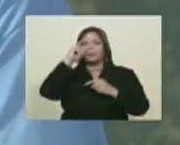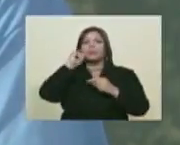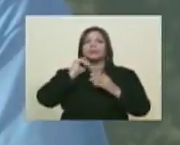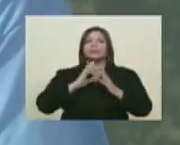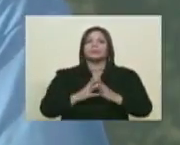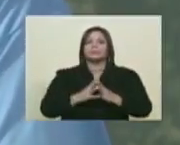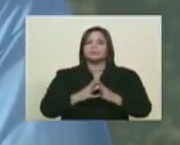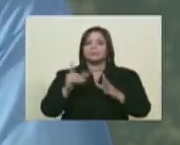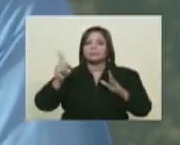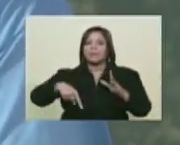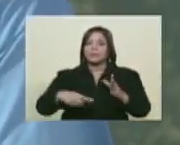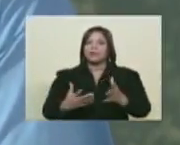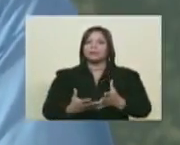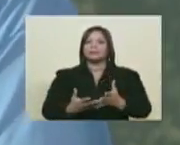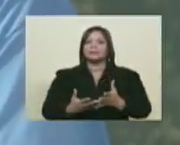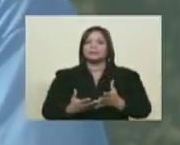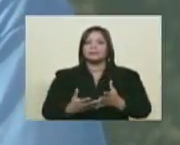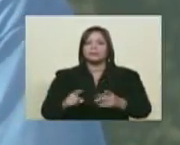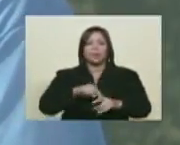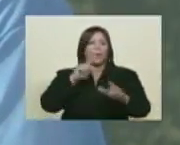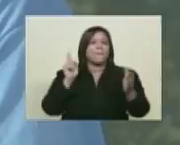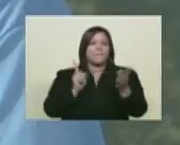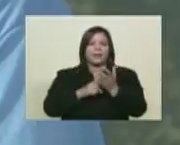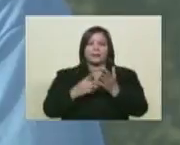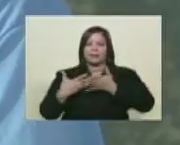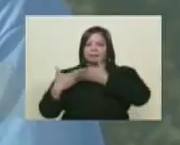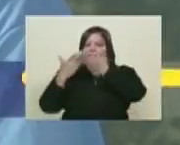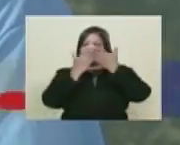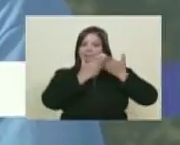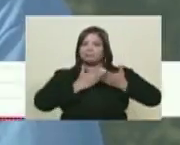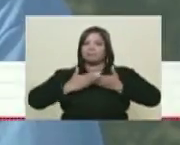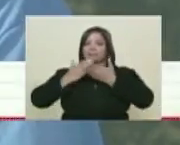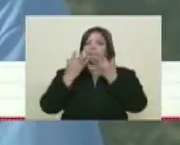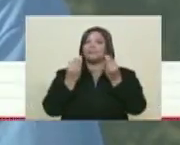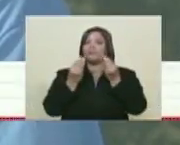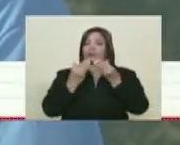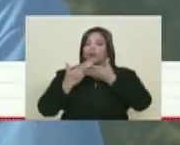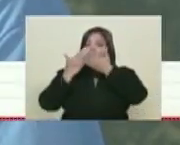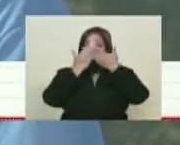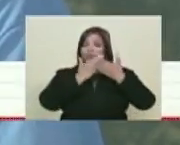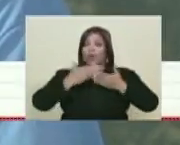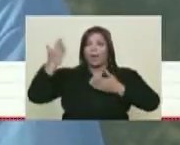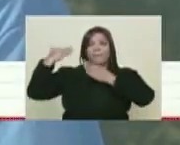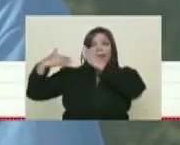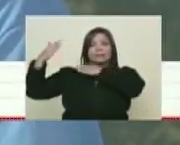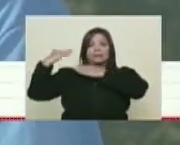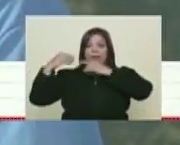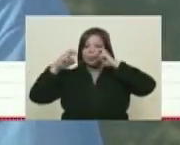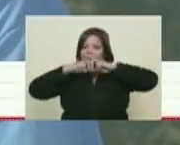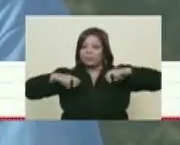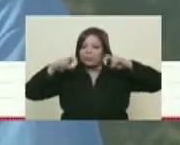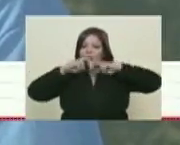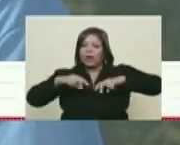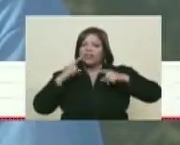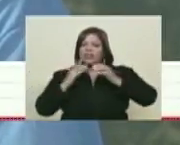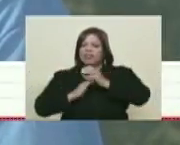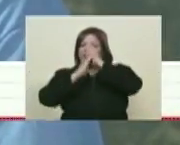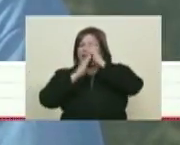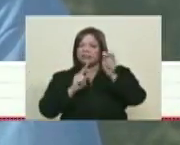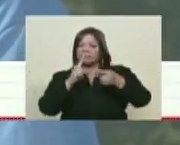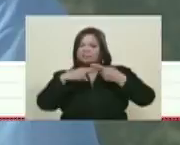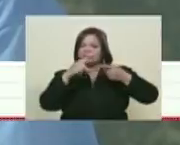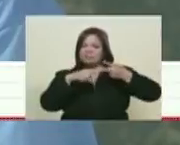Y en sí, definitivamente estudiando, estudiando muchísimo, estudiando nuestro pasado, buscando los referentes de lucha,